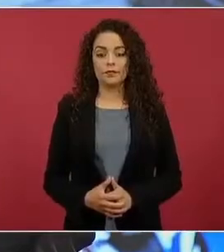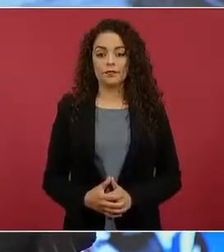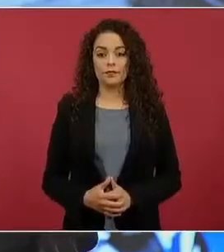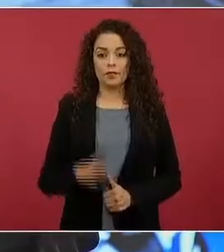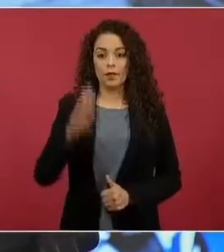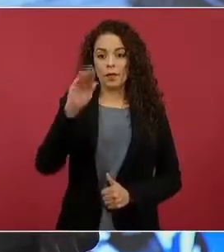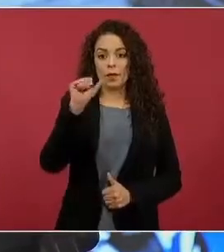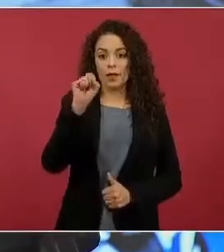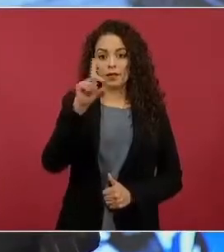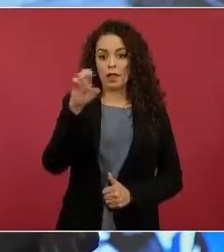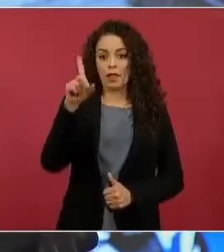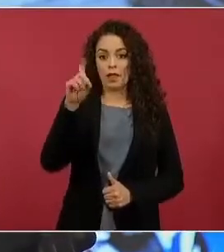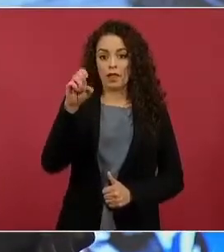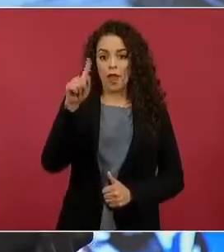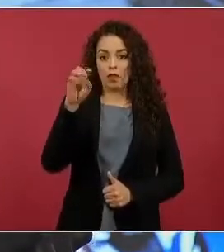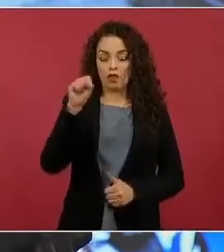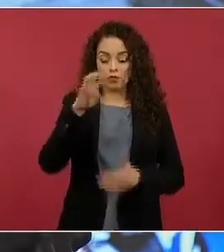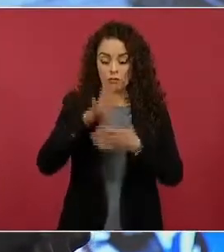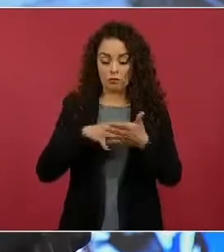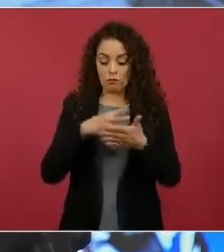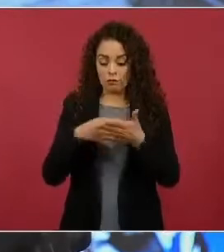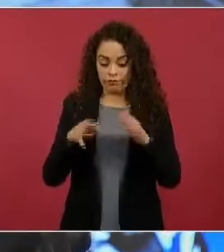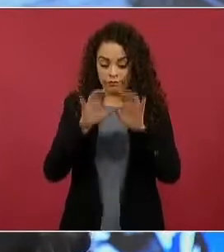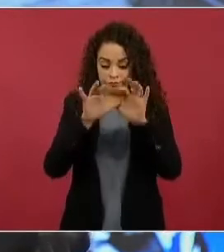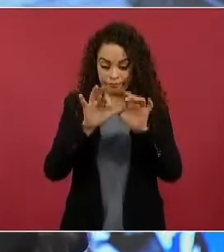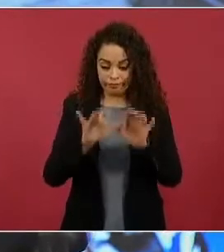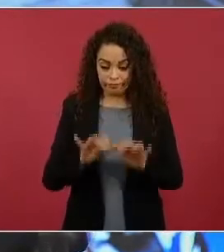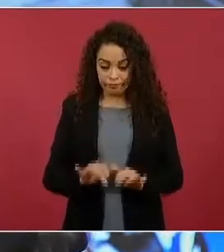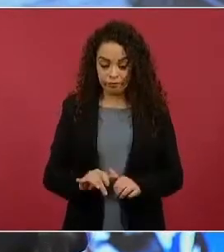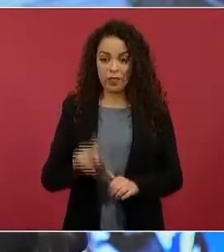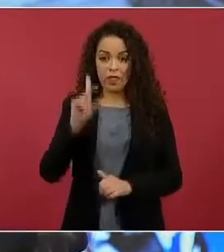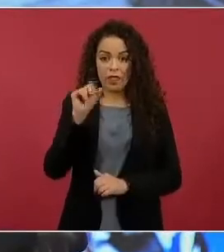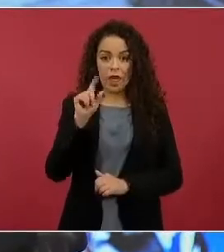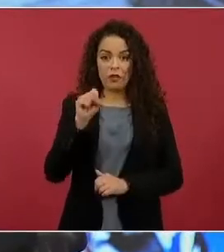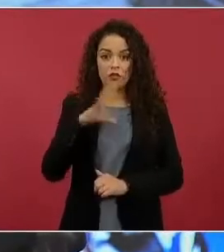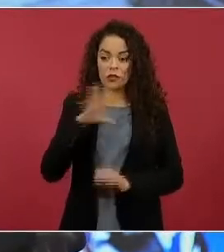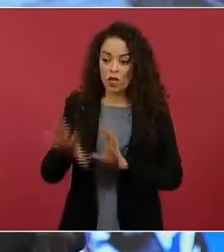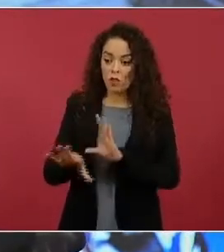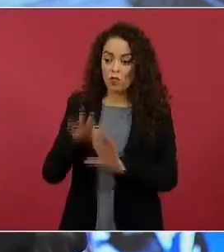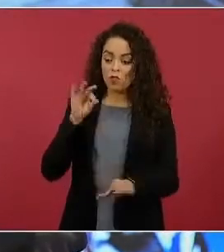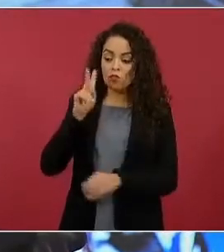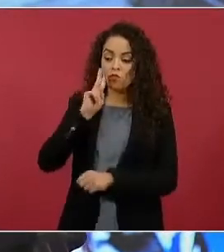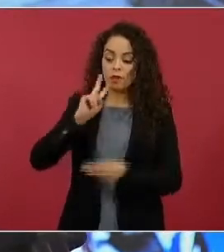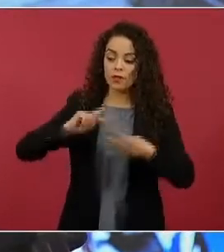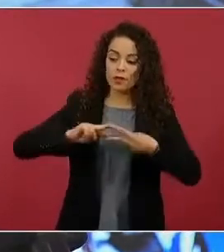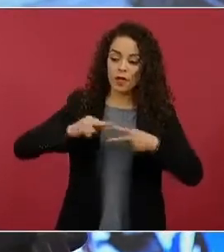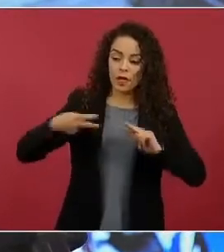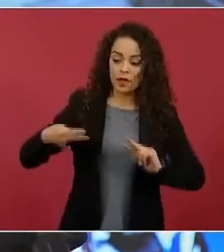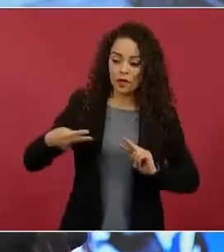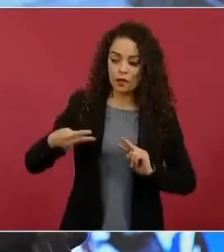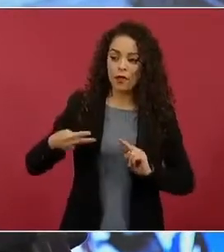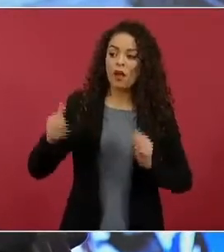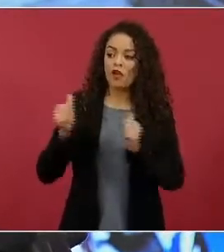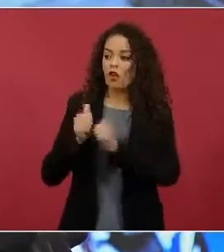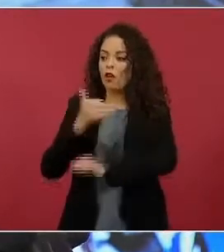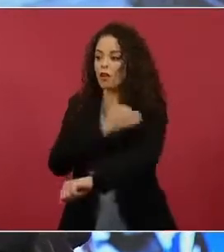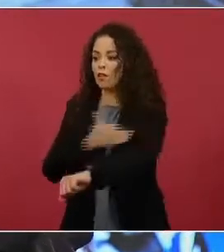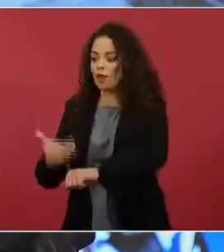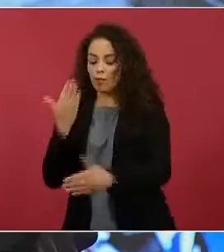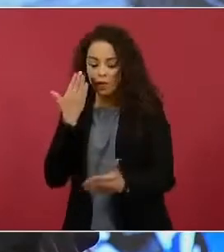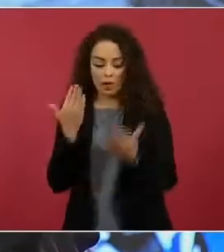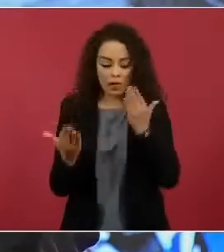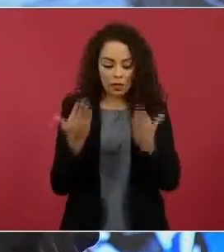nacional que permita la confrontación de los datos que se obtienen tanto de las muestras genéticas tomadas por las familias como de las que se